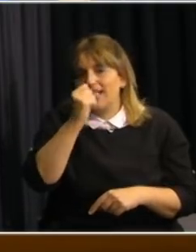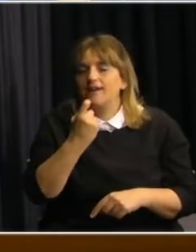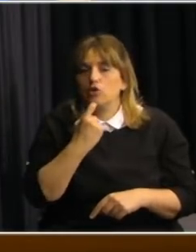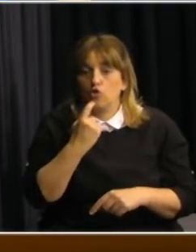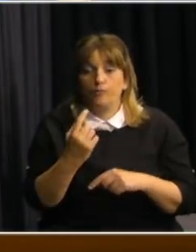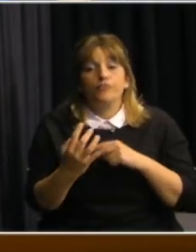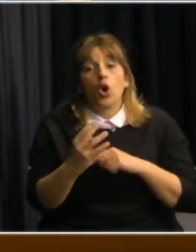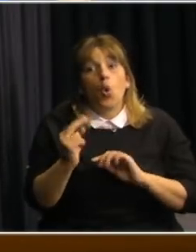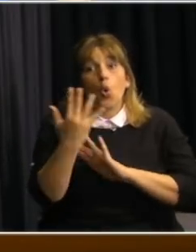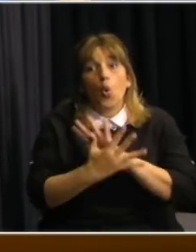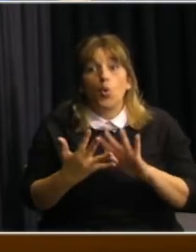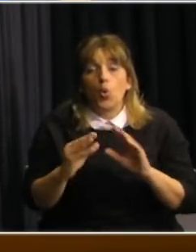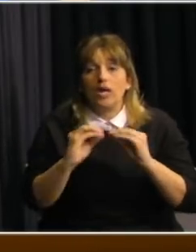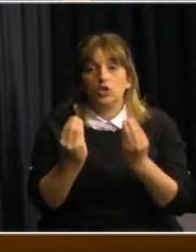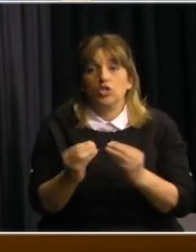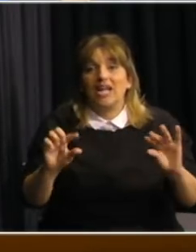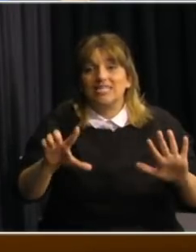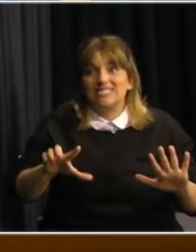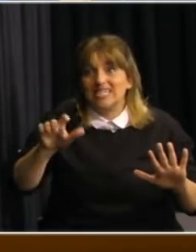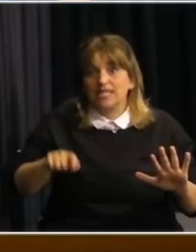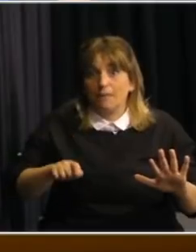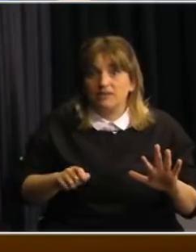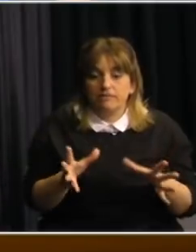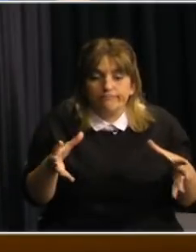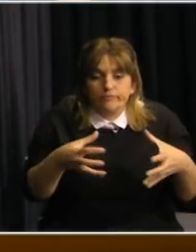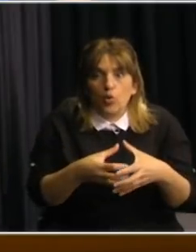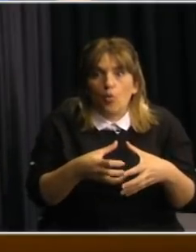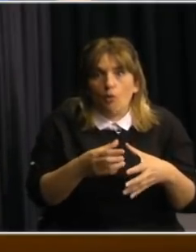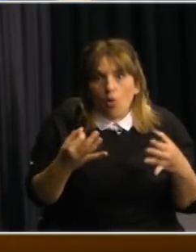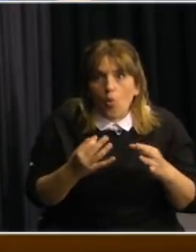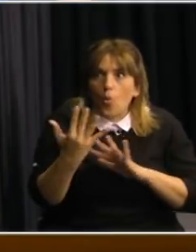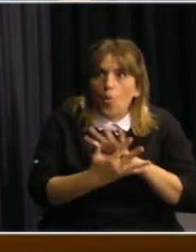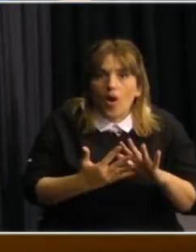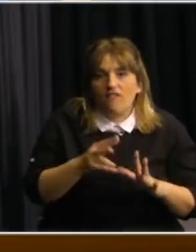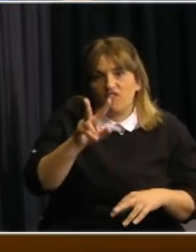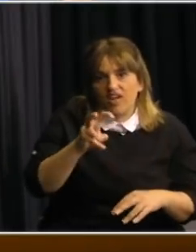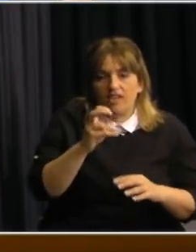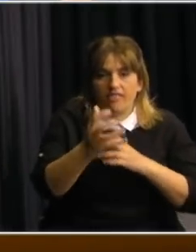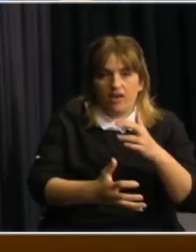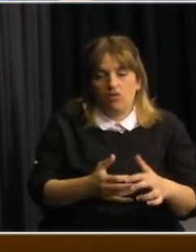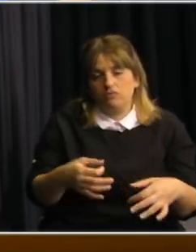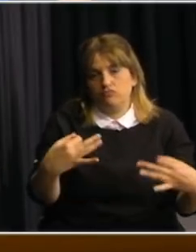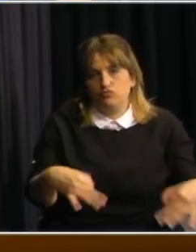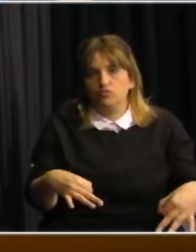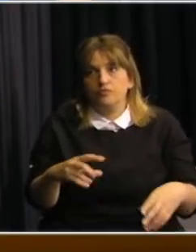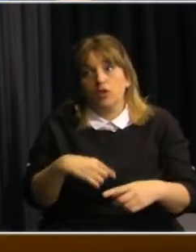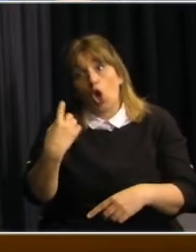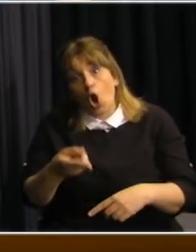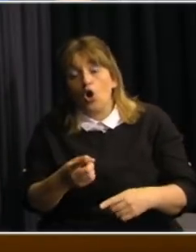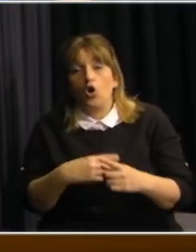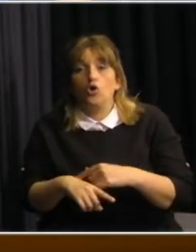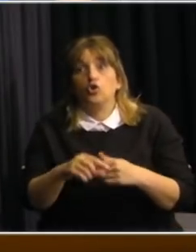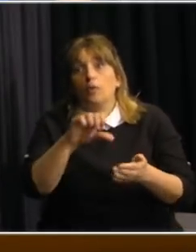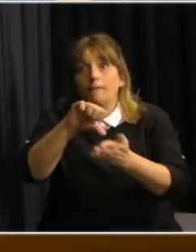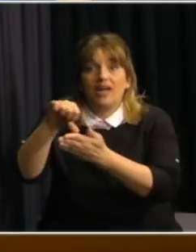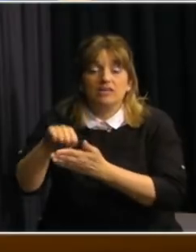Uruguay, si miramos para atrás, estuvo 7 meses totalmente dentro de la zona verde y pese a que teníamos vecinos que se pasaban al naranja